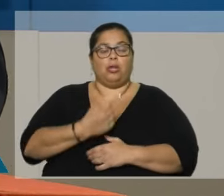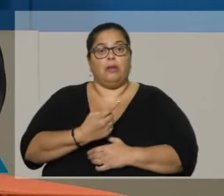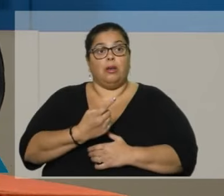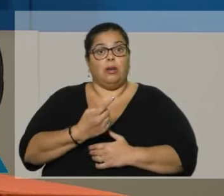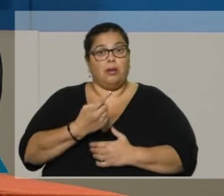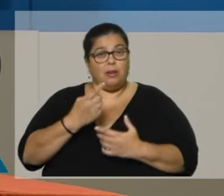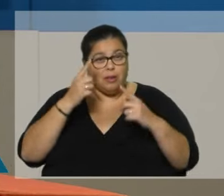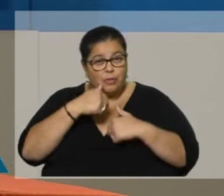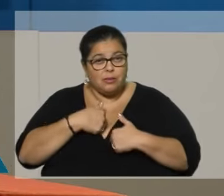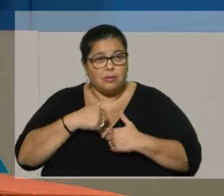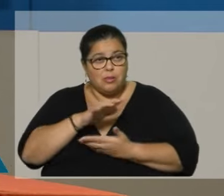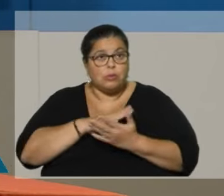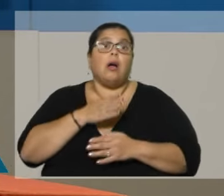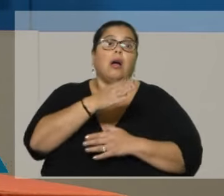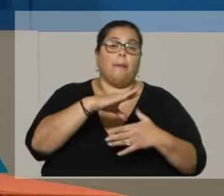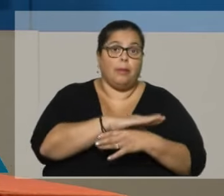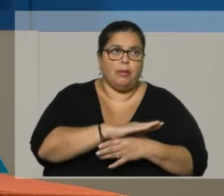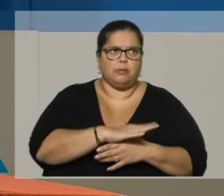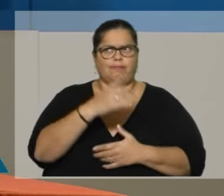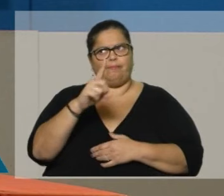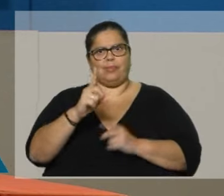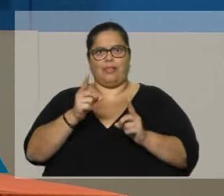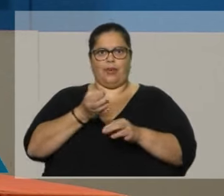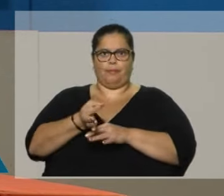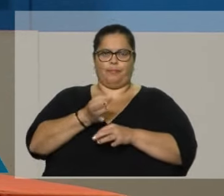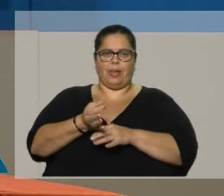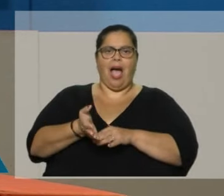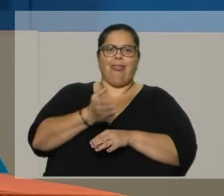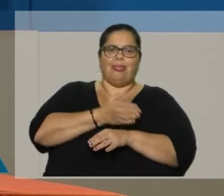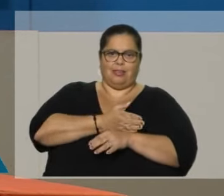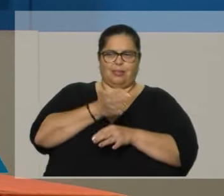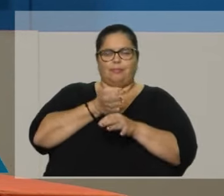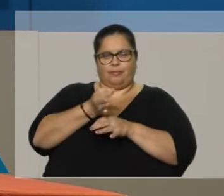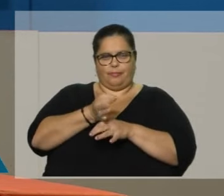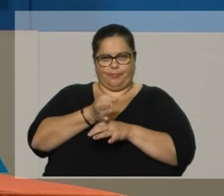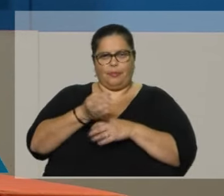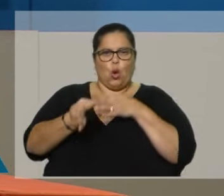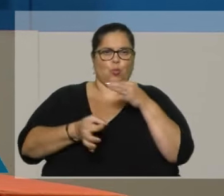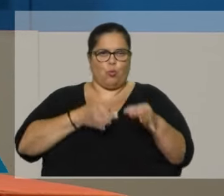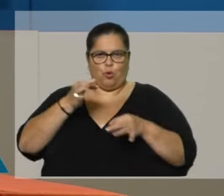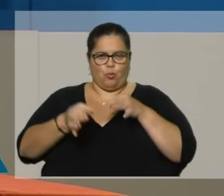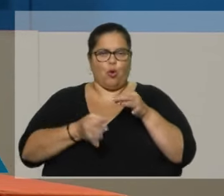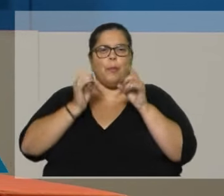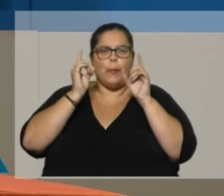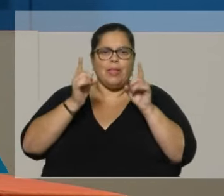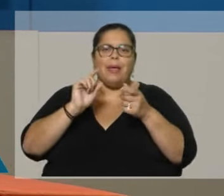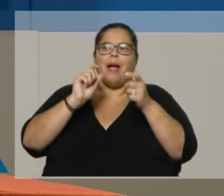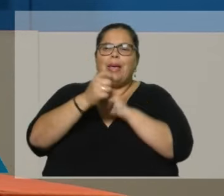Entonces, tendríamos que hacer pedagogía a la ciudadanía y también cambiar la política social del Uruguay.